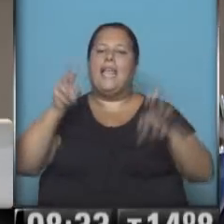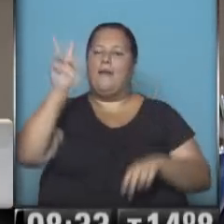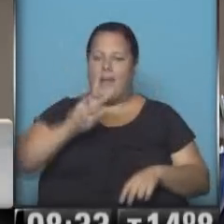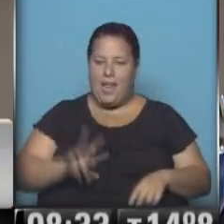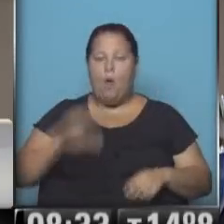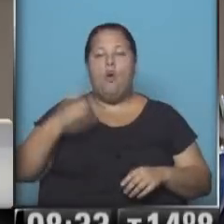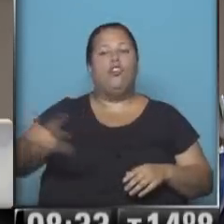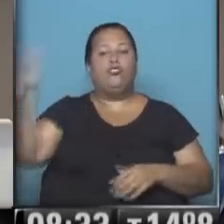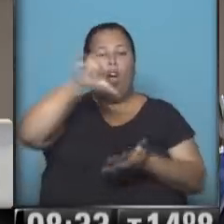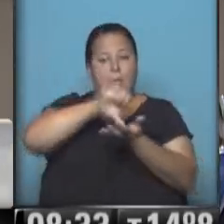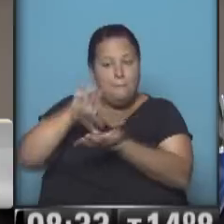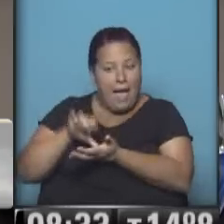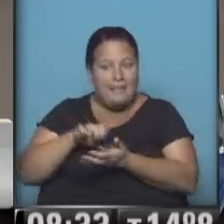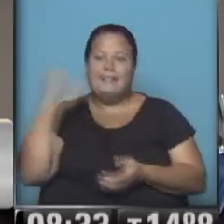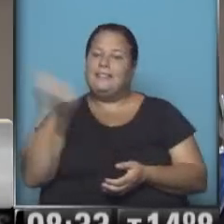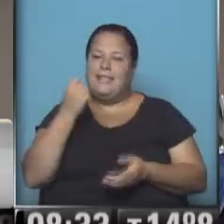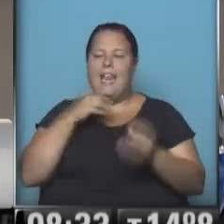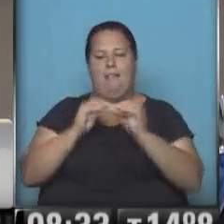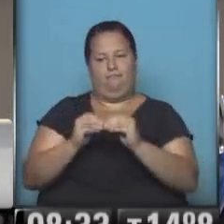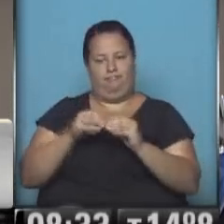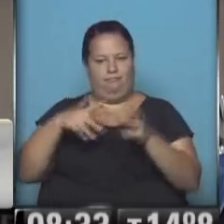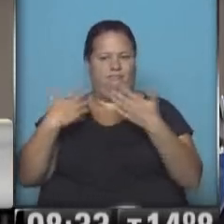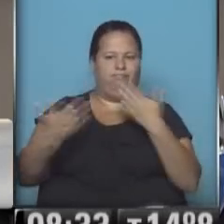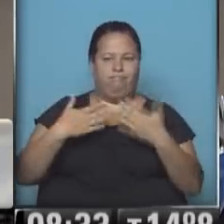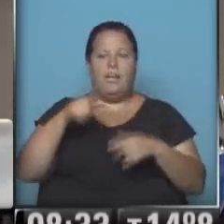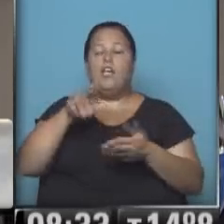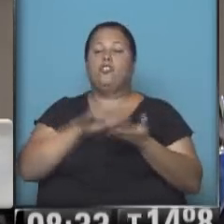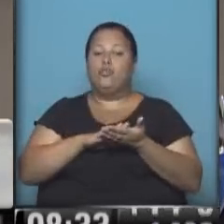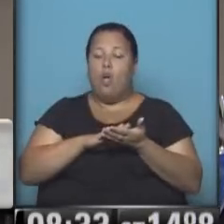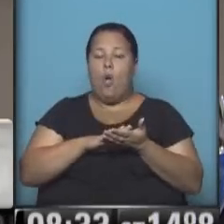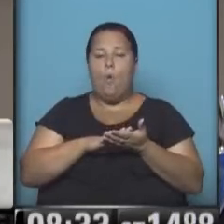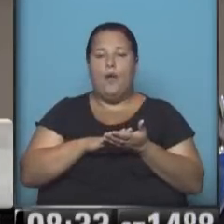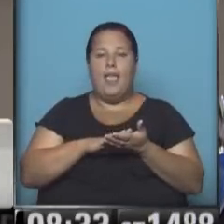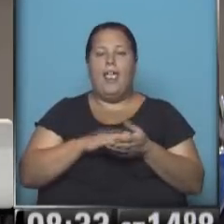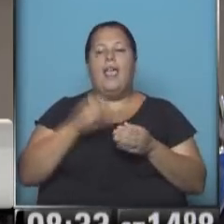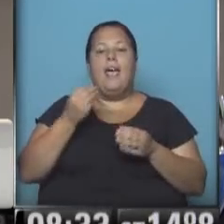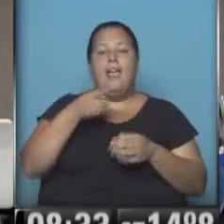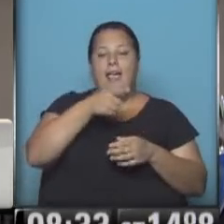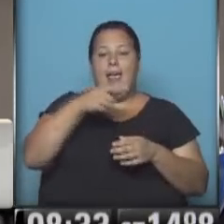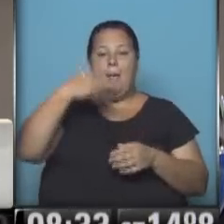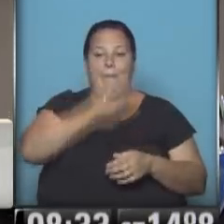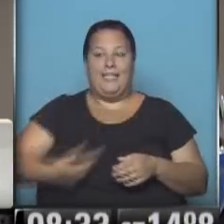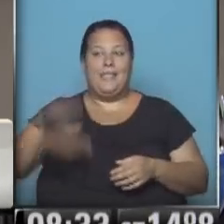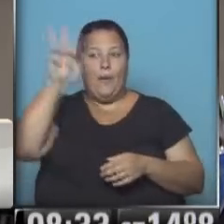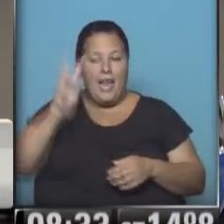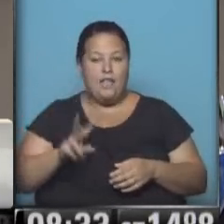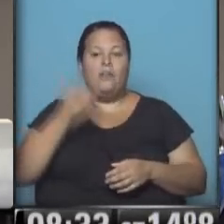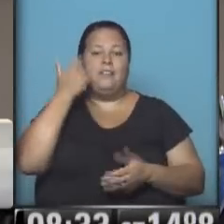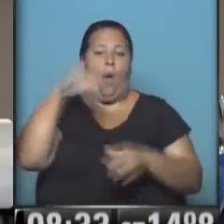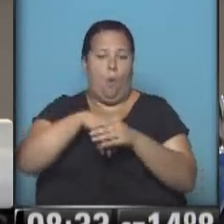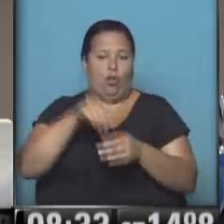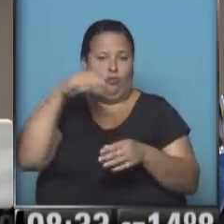porque todos los países quieren discutir. Por un lado, el hecho de que Maduro es un presidente electo